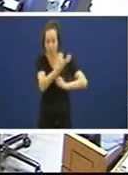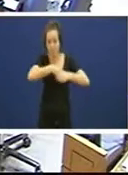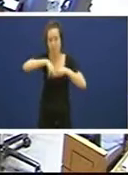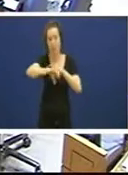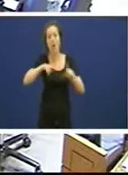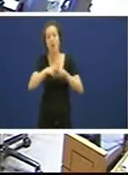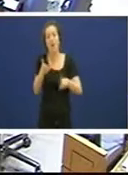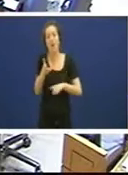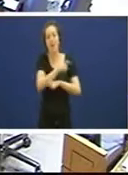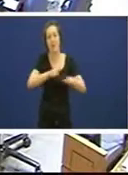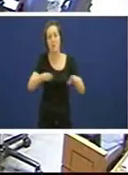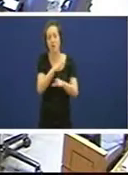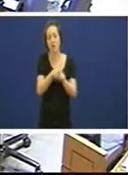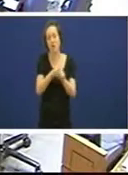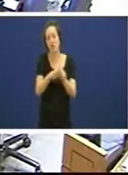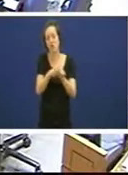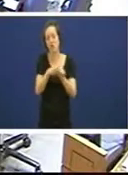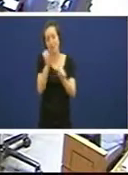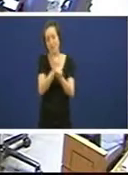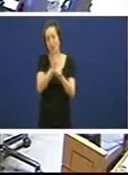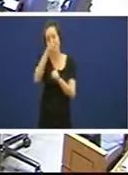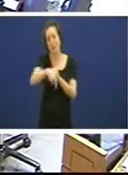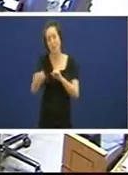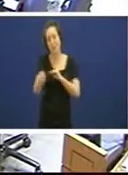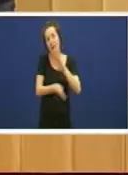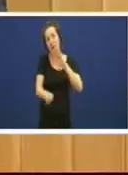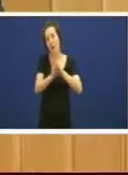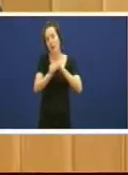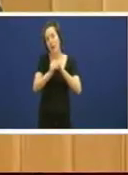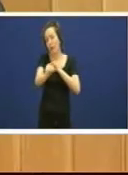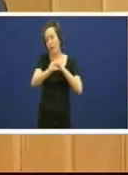garantir os postos de traballo e que hai que dar continuidade a obra social